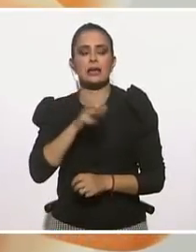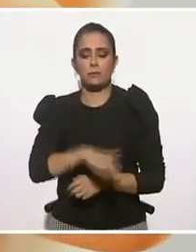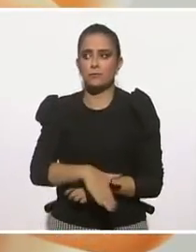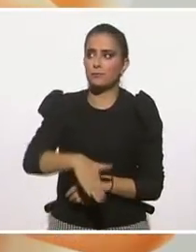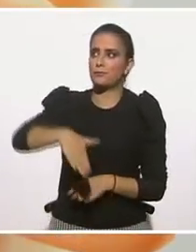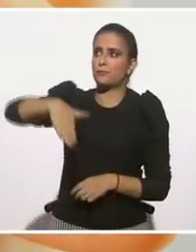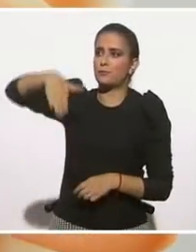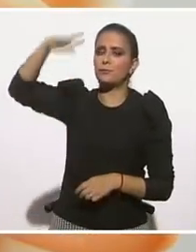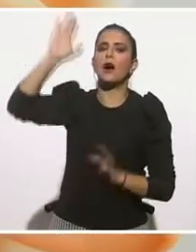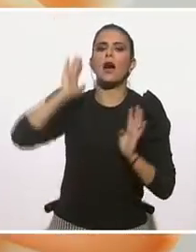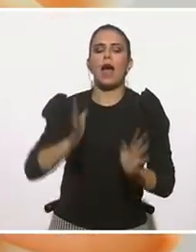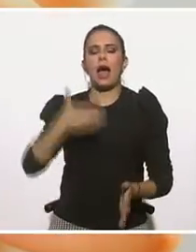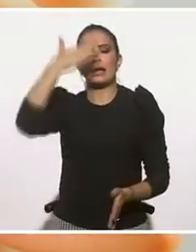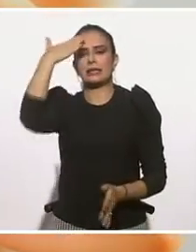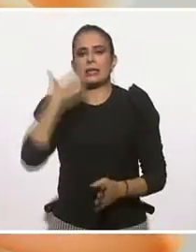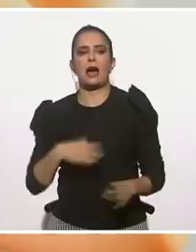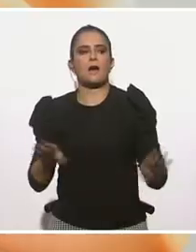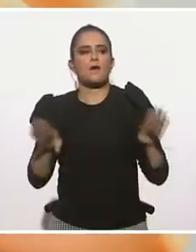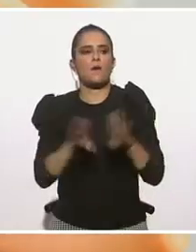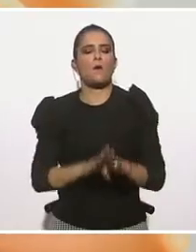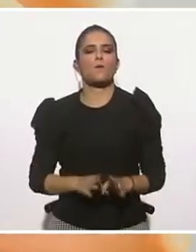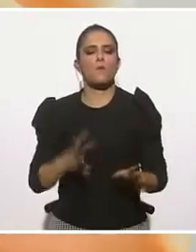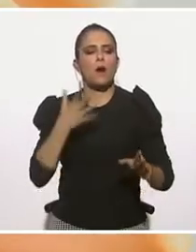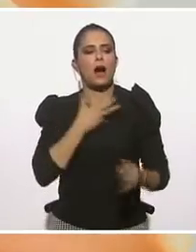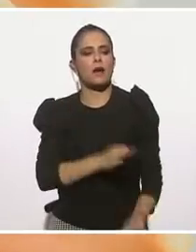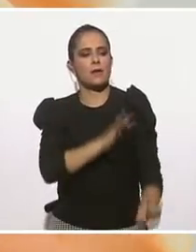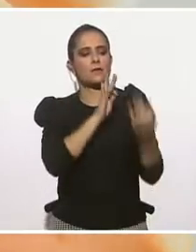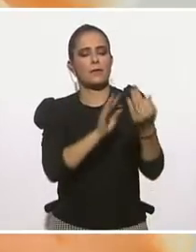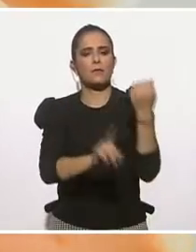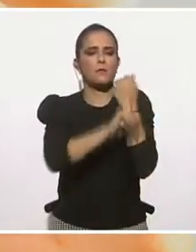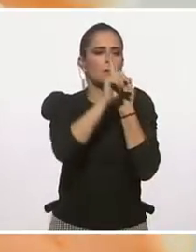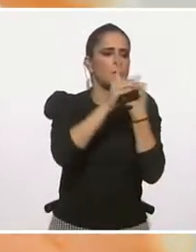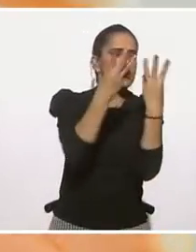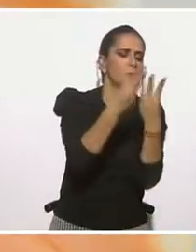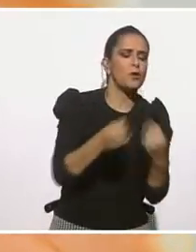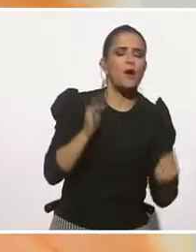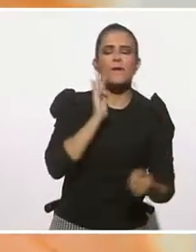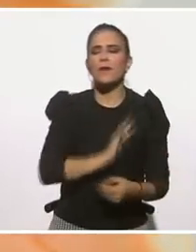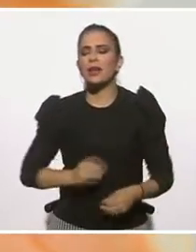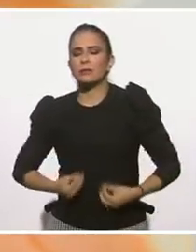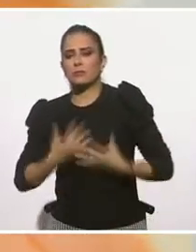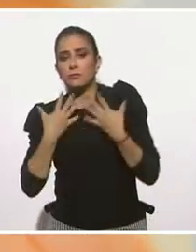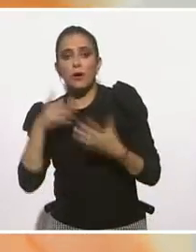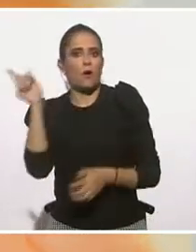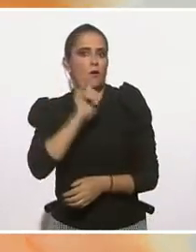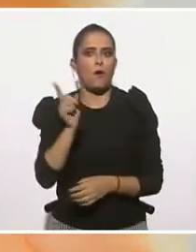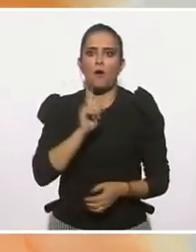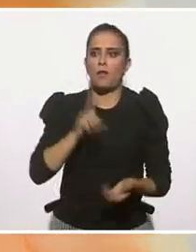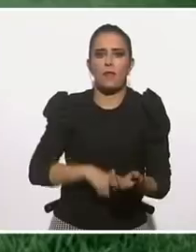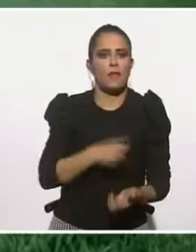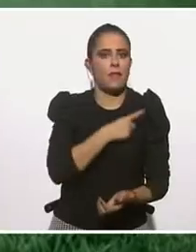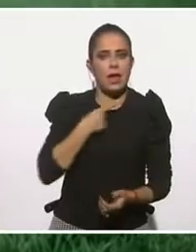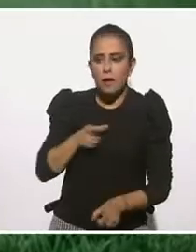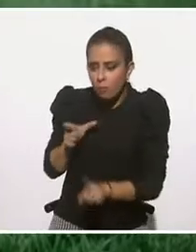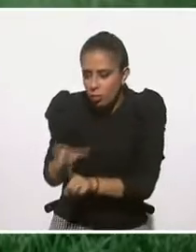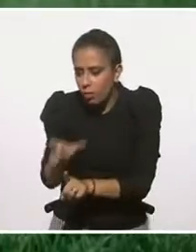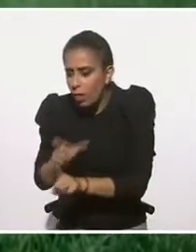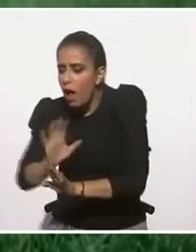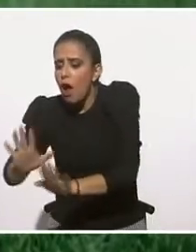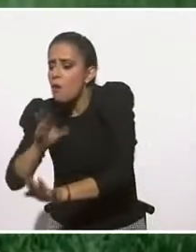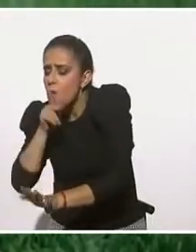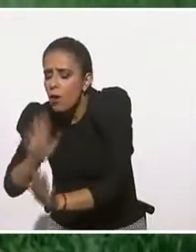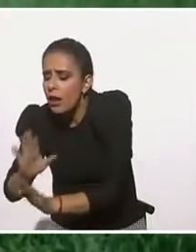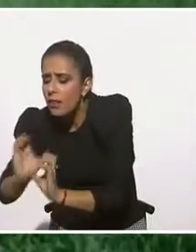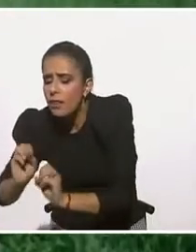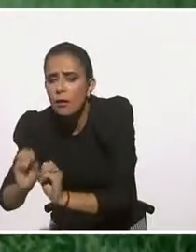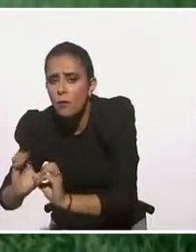darle amor, esta parte es fundamental. Y también no sobre protección. Dejemos que los niños se caigan,